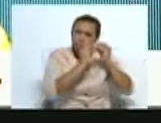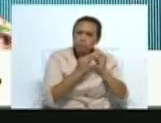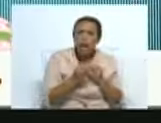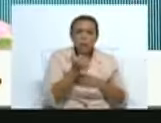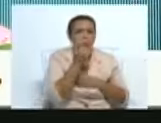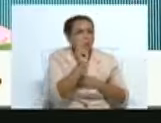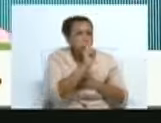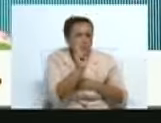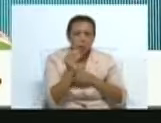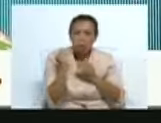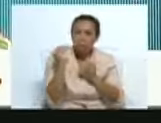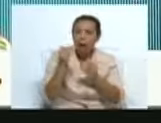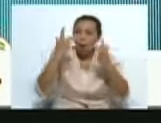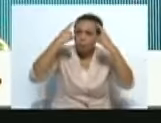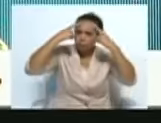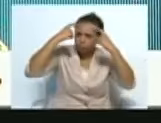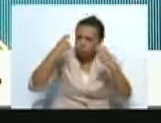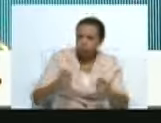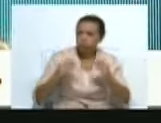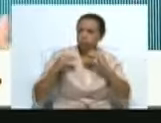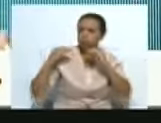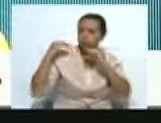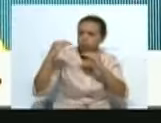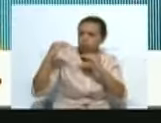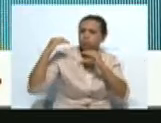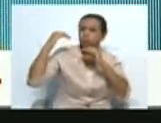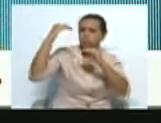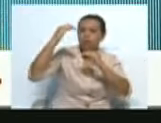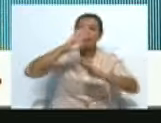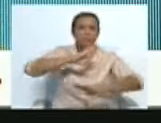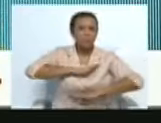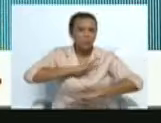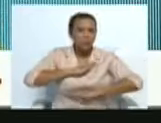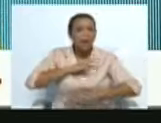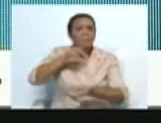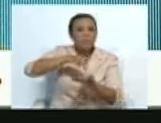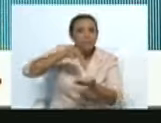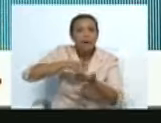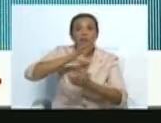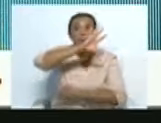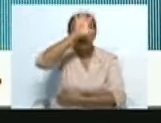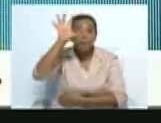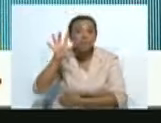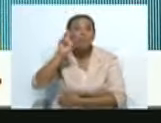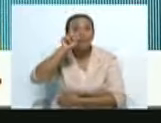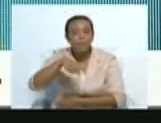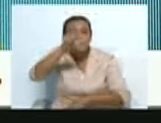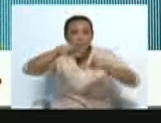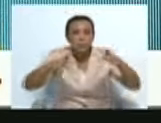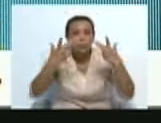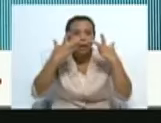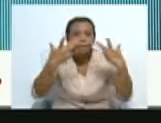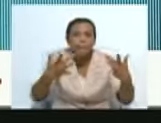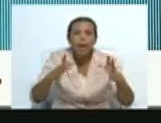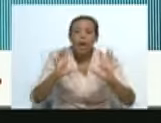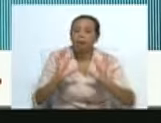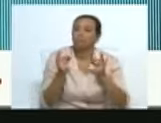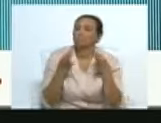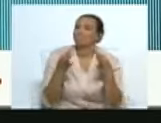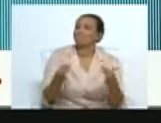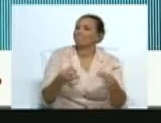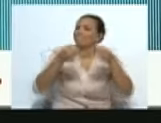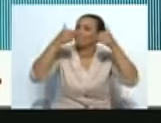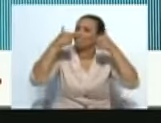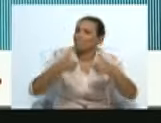alcanza a un nivel verdaderamente alto de satisfacción en los participantes y en el público. Y eso ha sido en estos